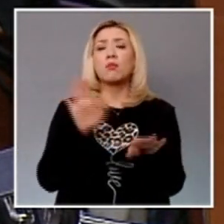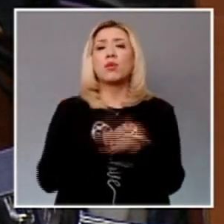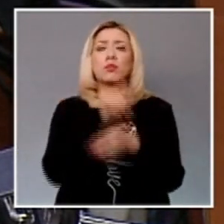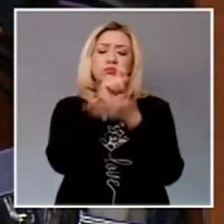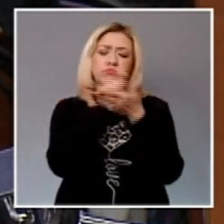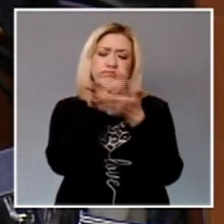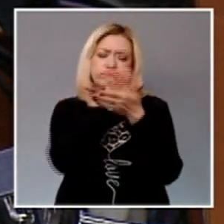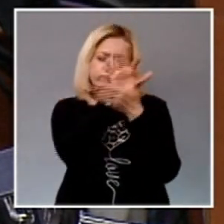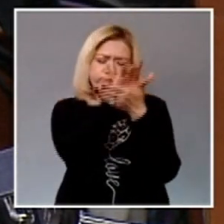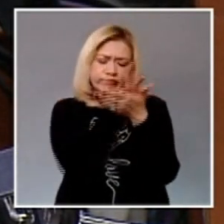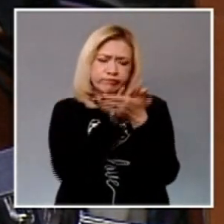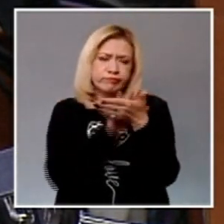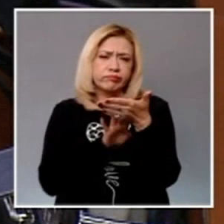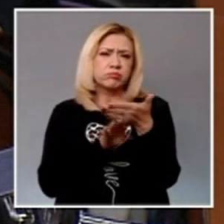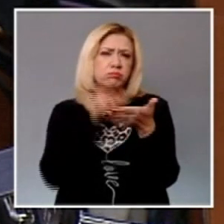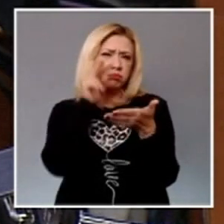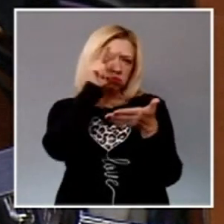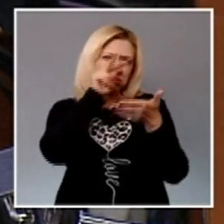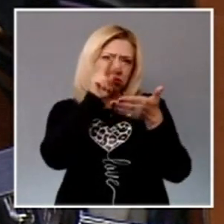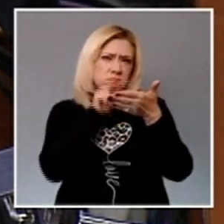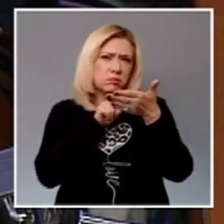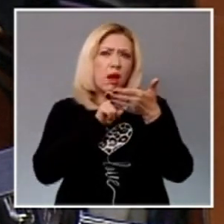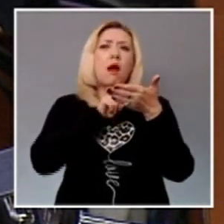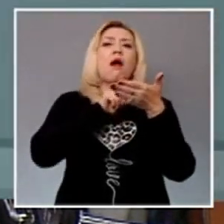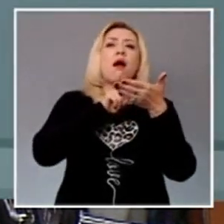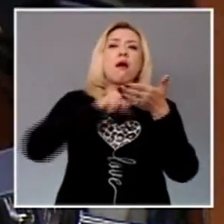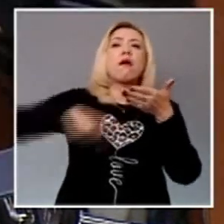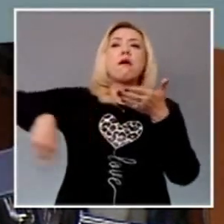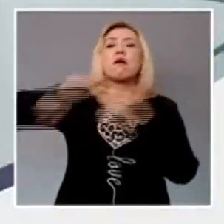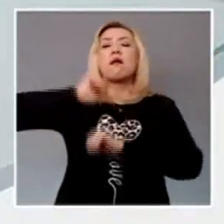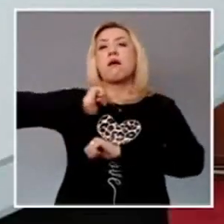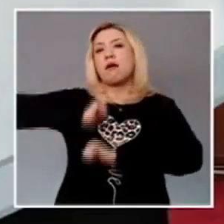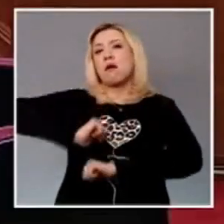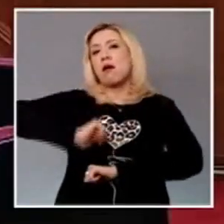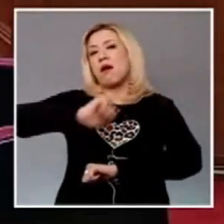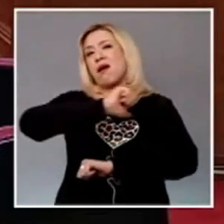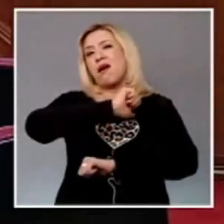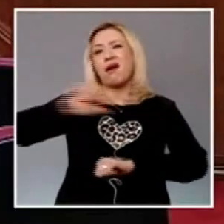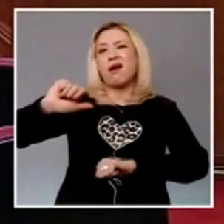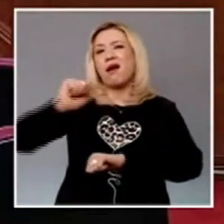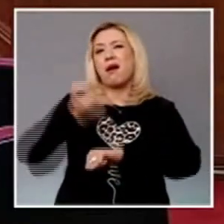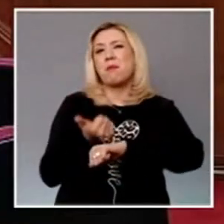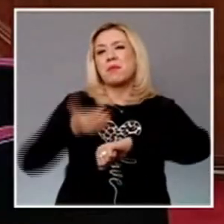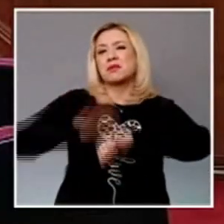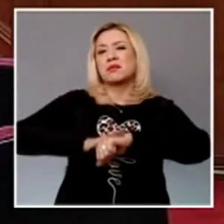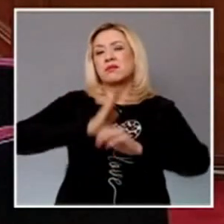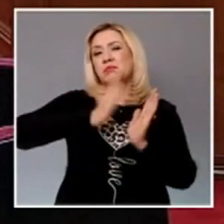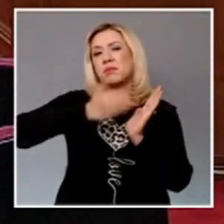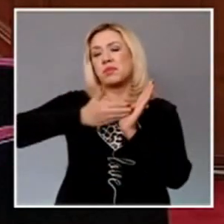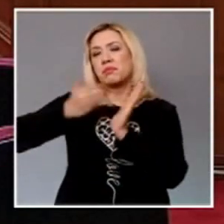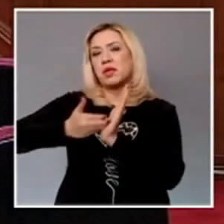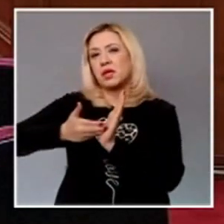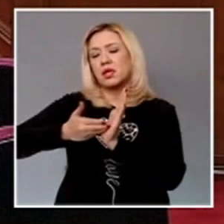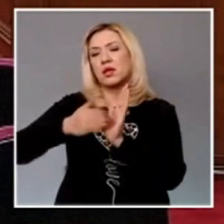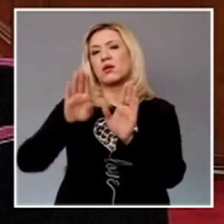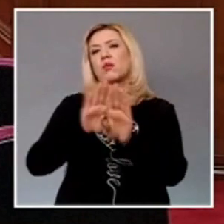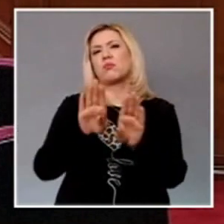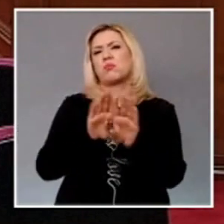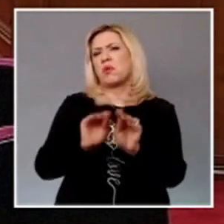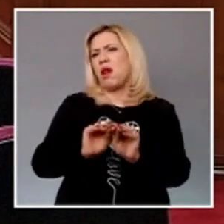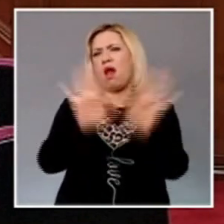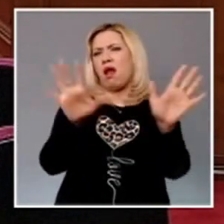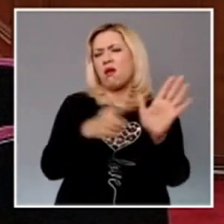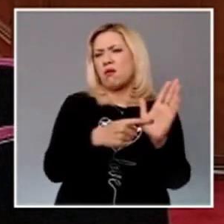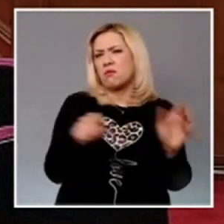apreciación para las autoridades administrativas. Estas acciones de inconstitucionalidad, el Pleno